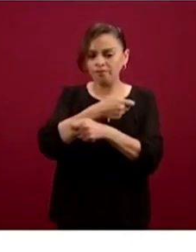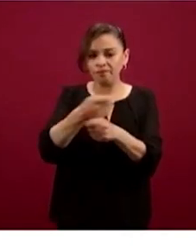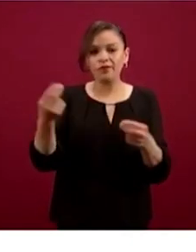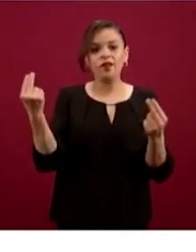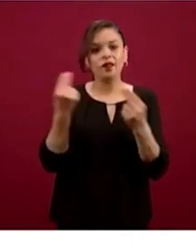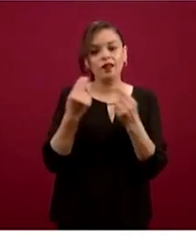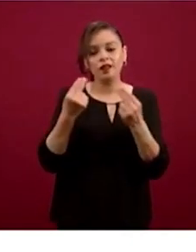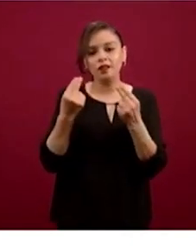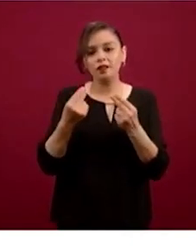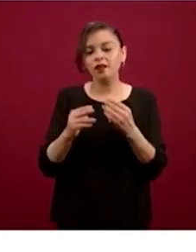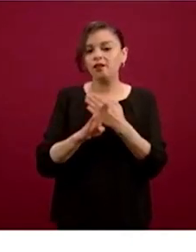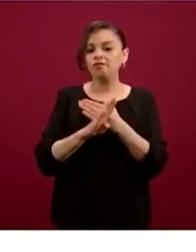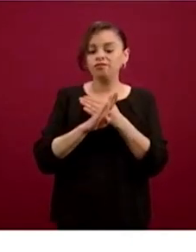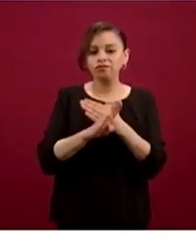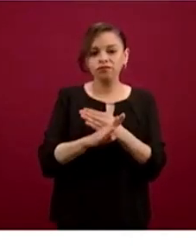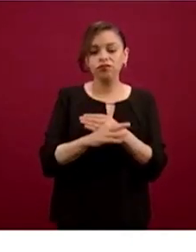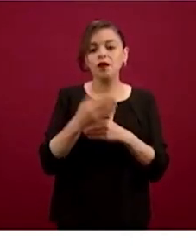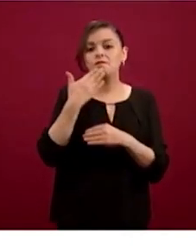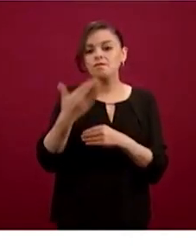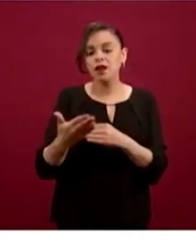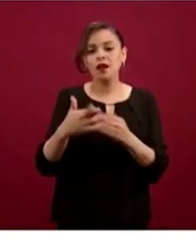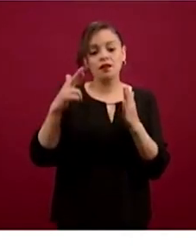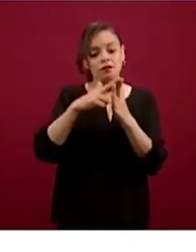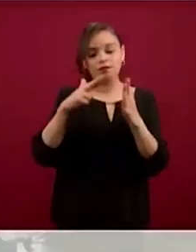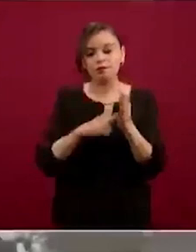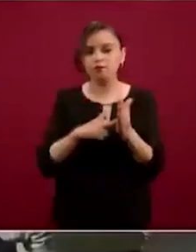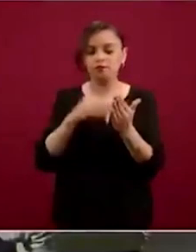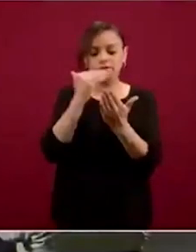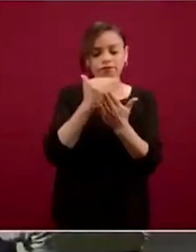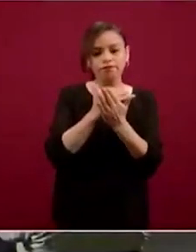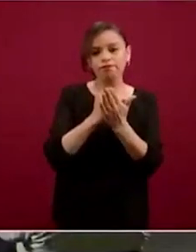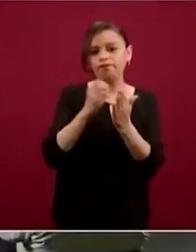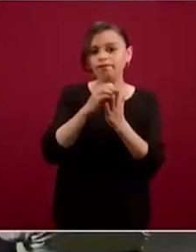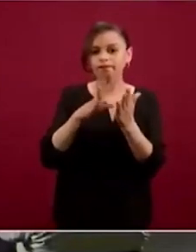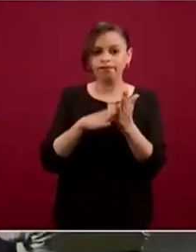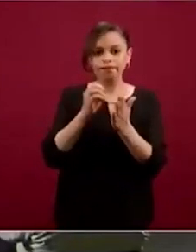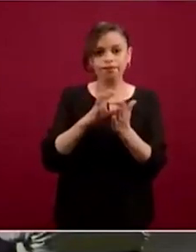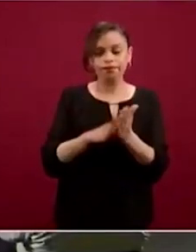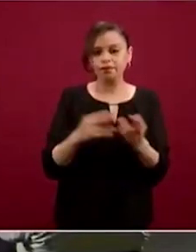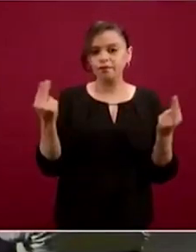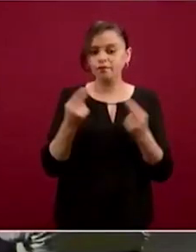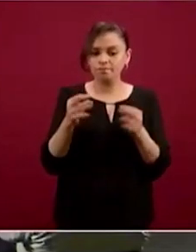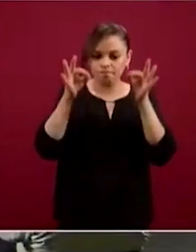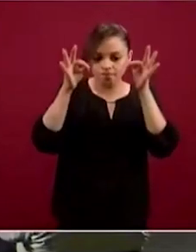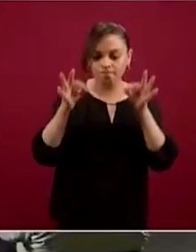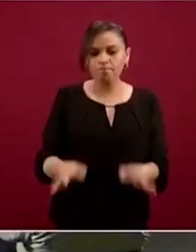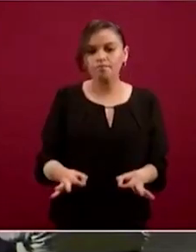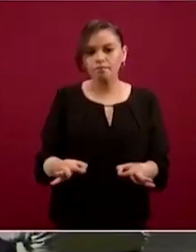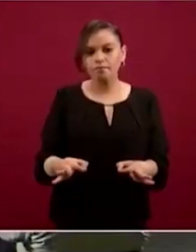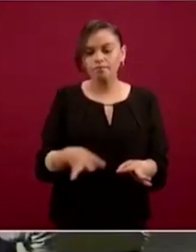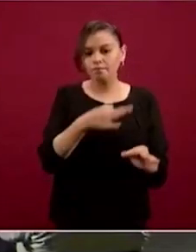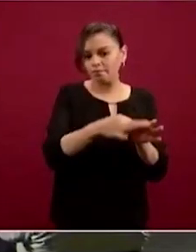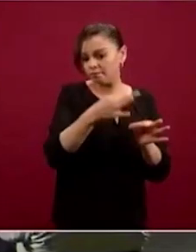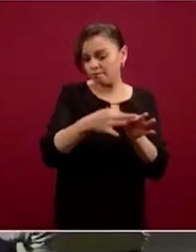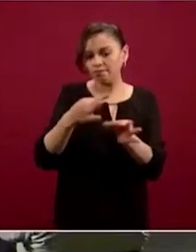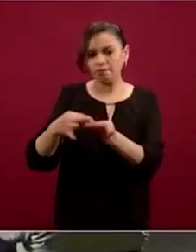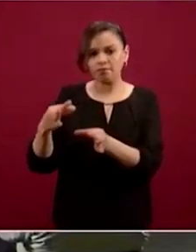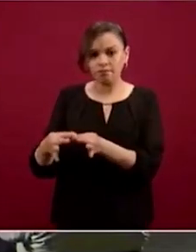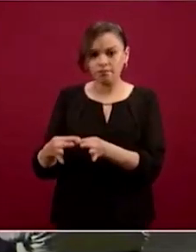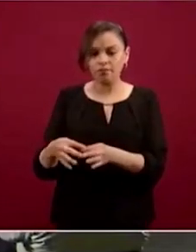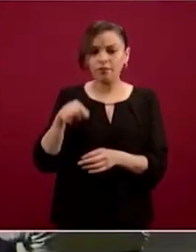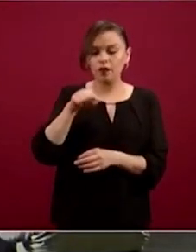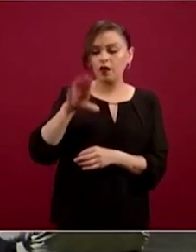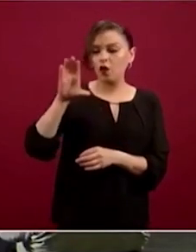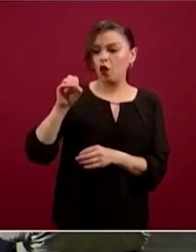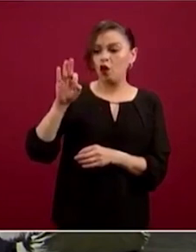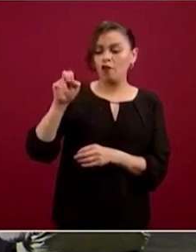lineamientos que son necesarias para poder producir. Los lineamientos de COFEPRIS ya se habían publicado hace tiempo,